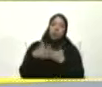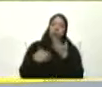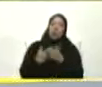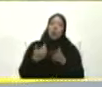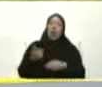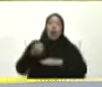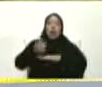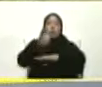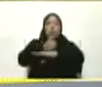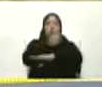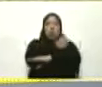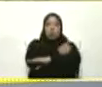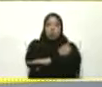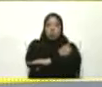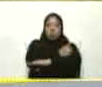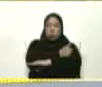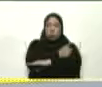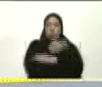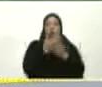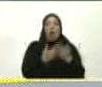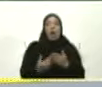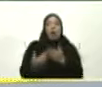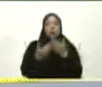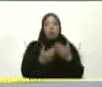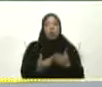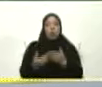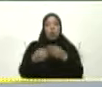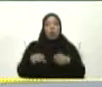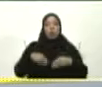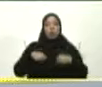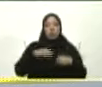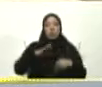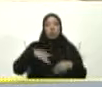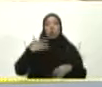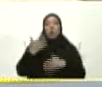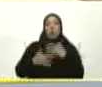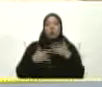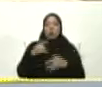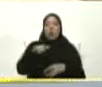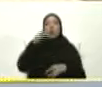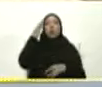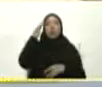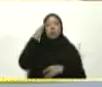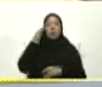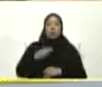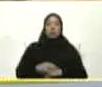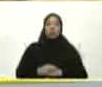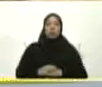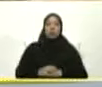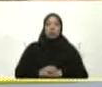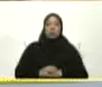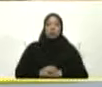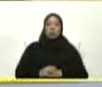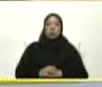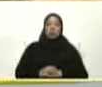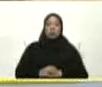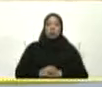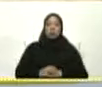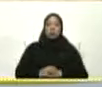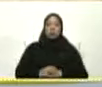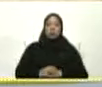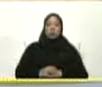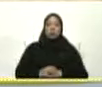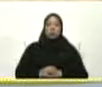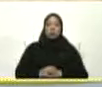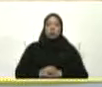autoridades Y varios De los estudiantes Que así Se lo han hecho saber Muy importante Porque también El prestigio